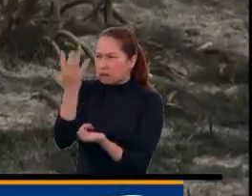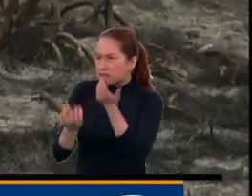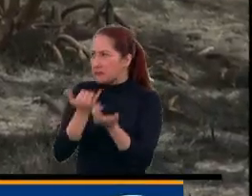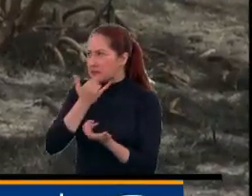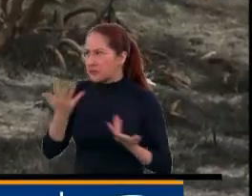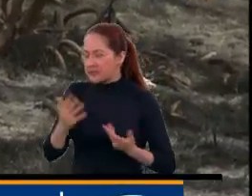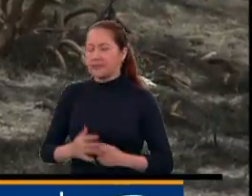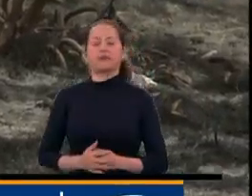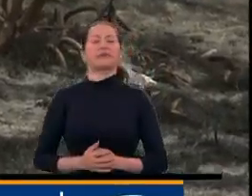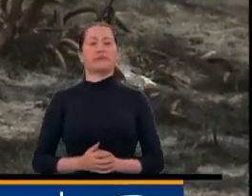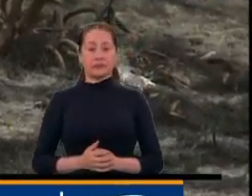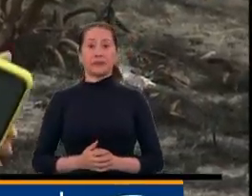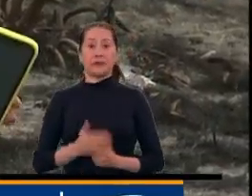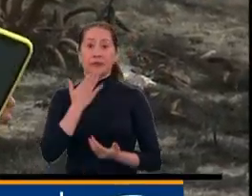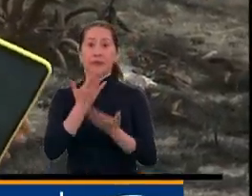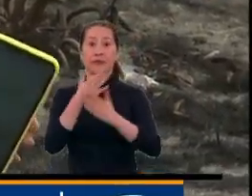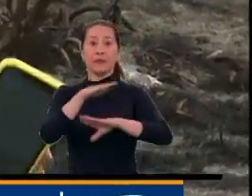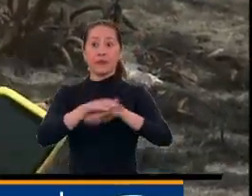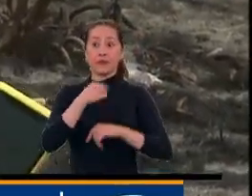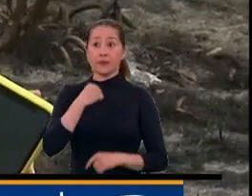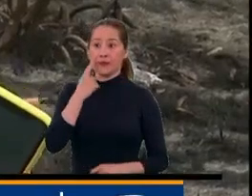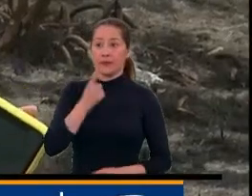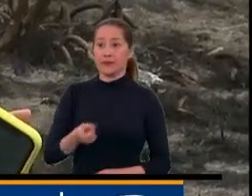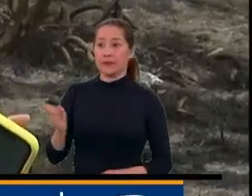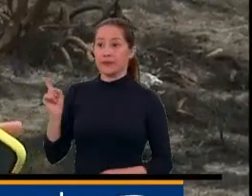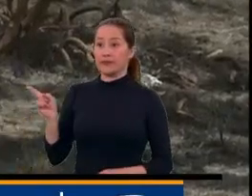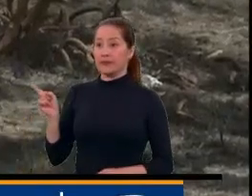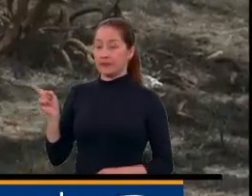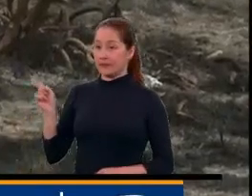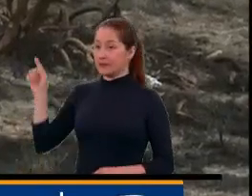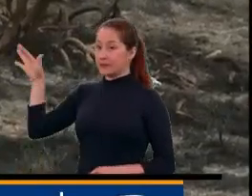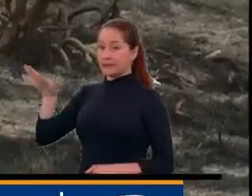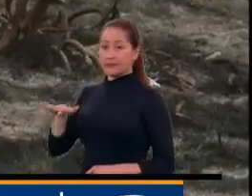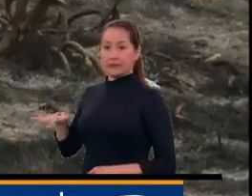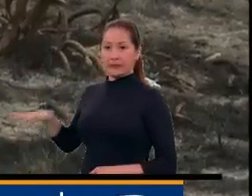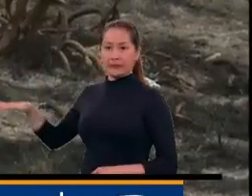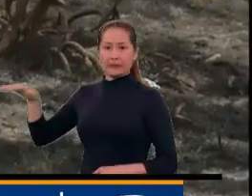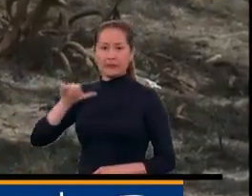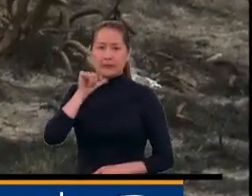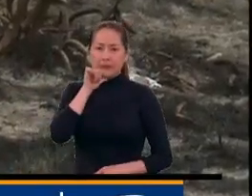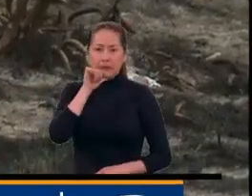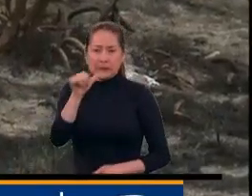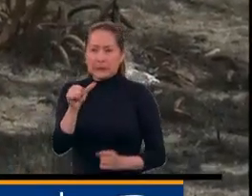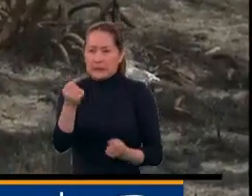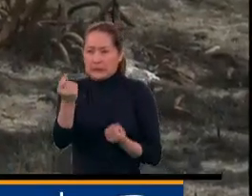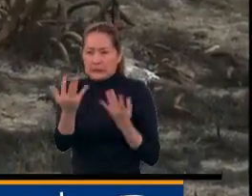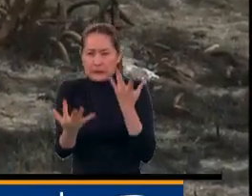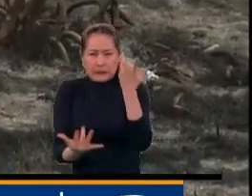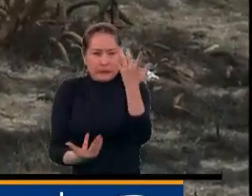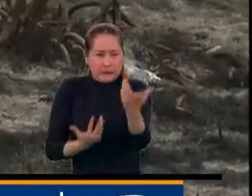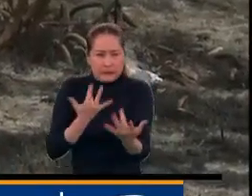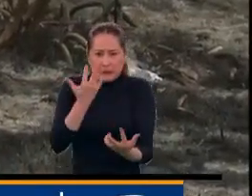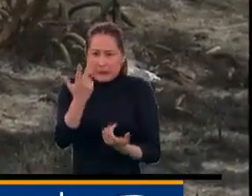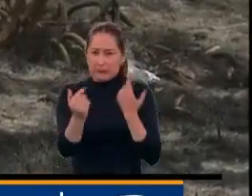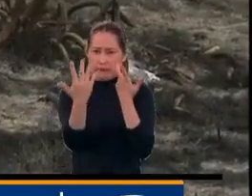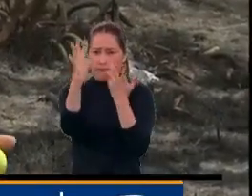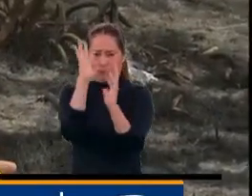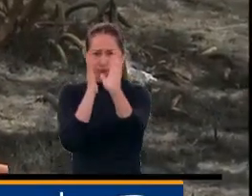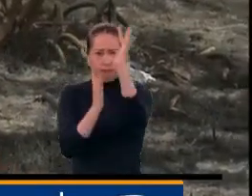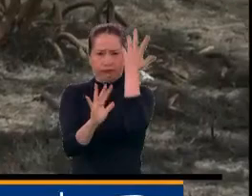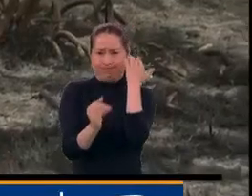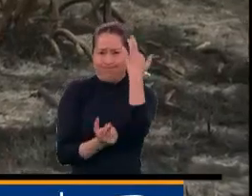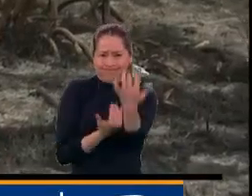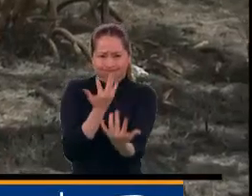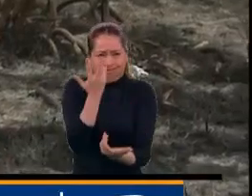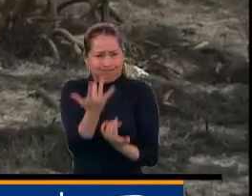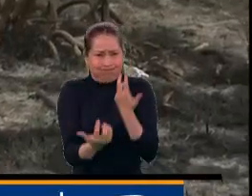Muy buenas tardes, Daniela. Mire, este es el panorama en uno de los puntos más críticos del incendio forestal que se viene presentando hace tres